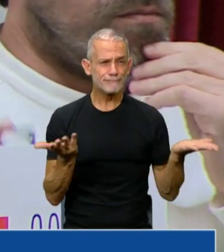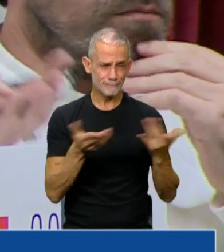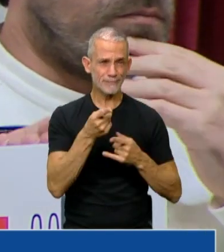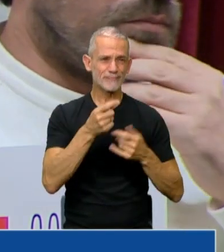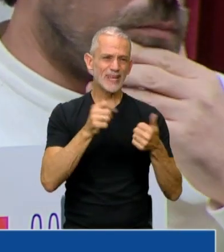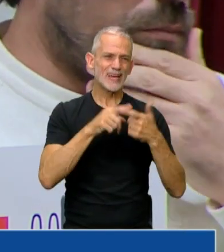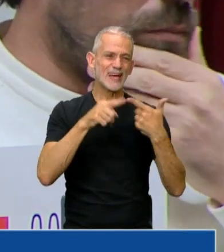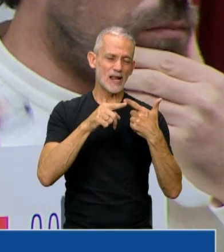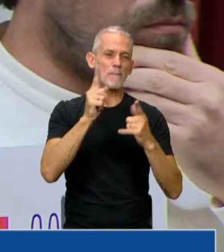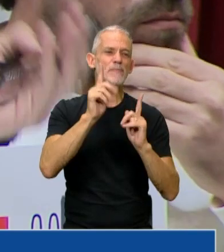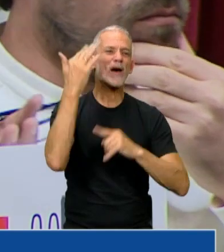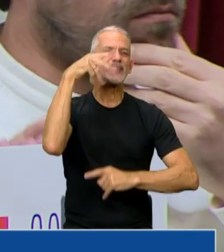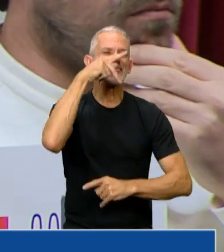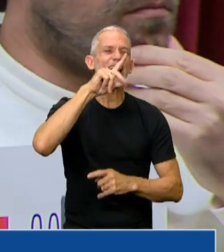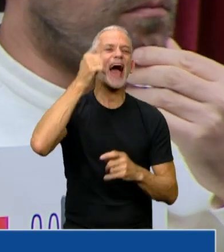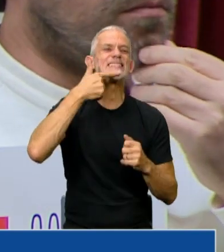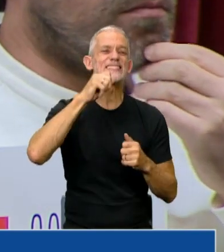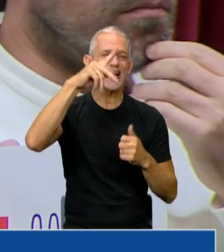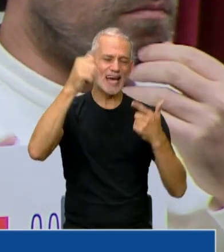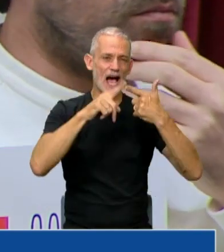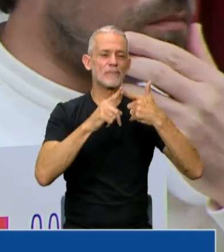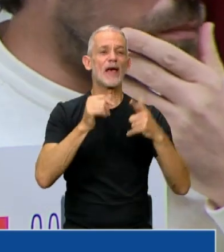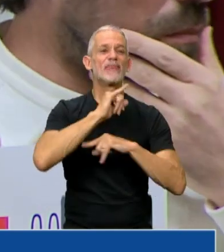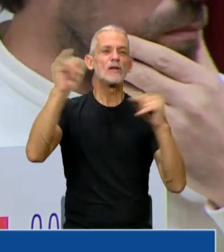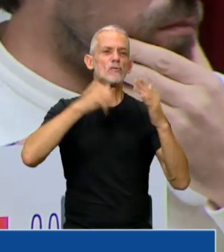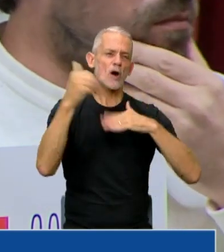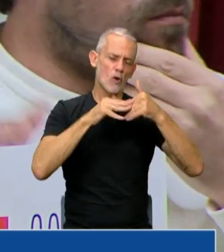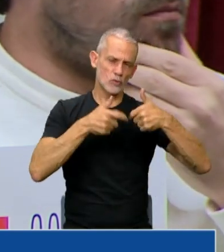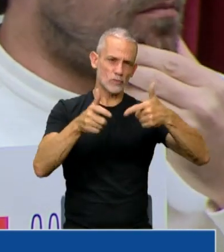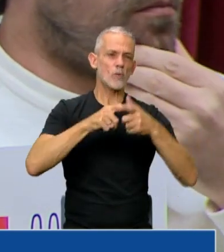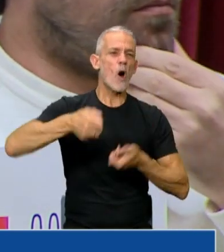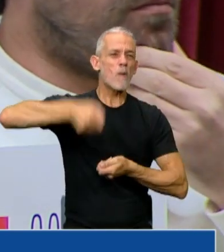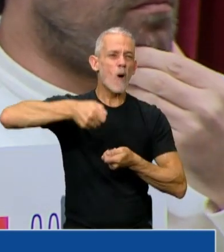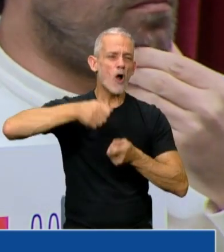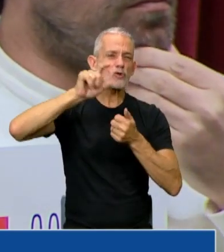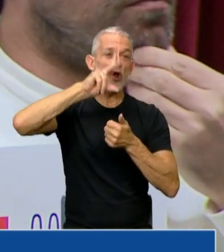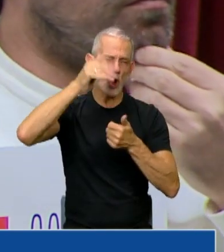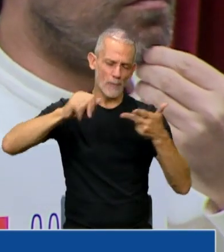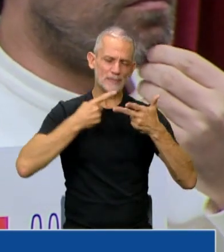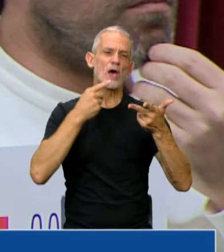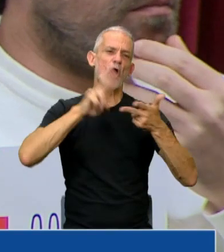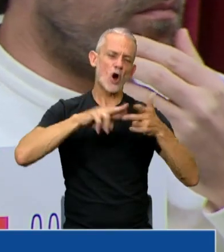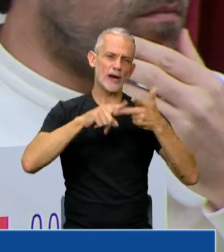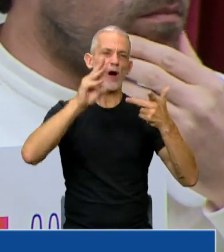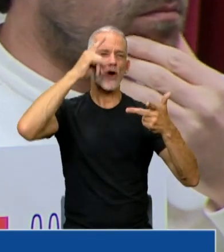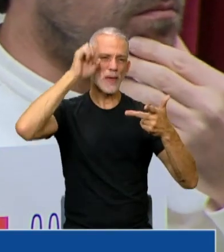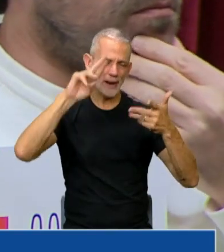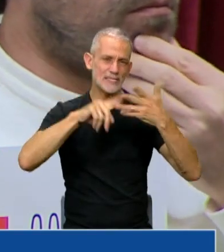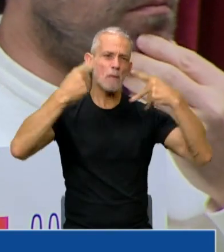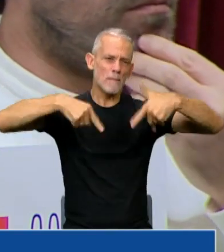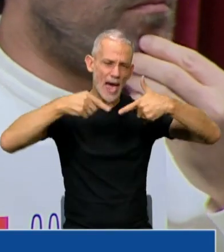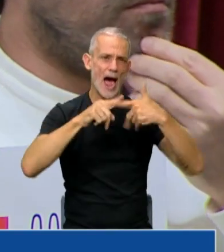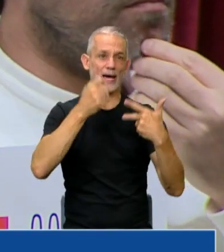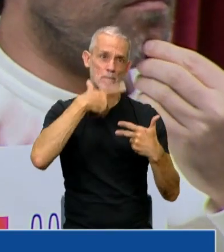Escanca, bajo el gobierno de Néstor Kirchner, las denuncias sobre la obra pública, los bolsos de López, hasta el correo, Odebrecht, los peajes,